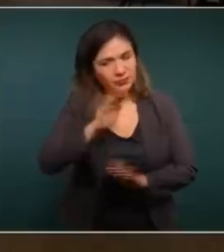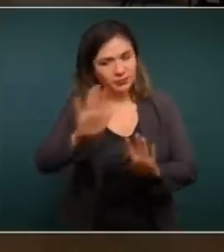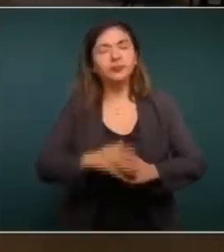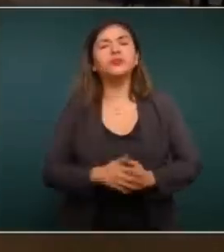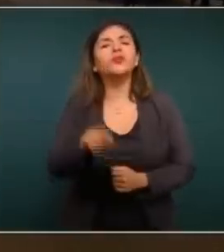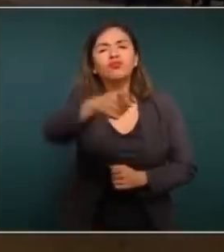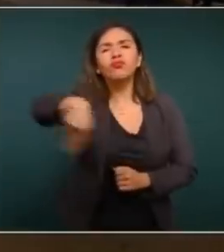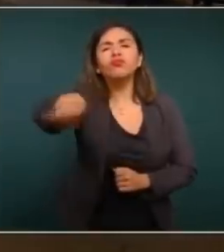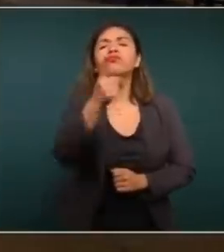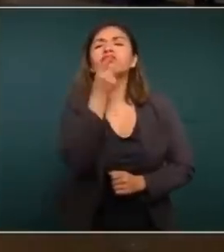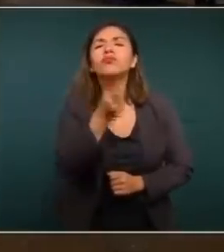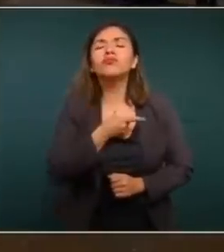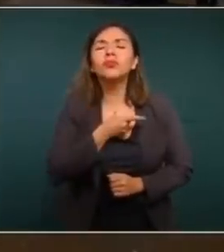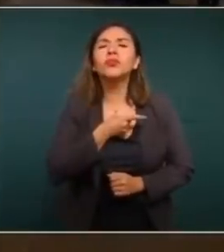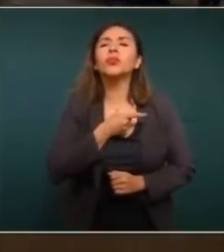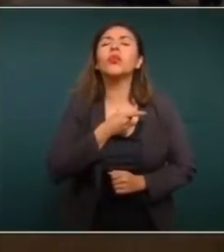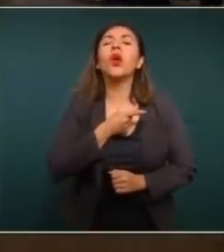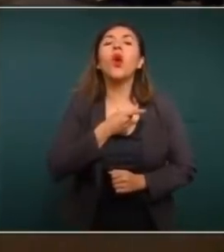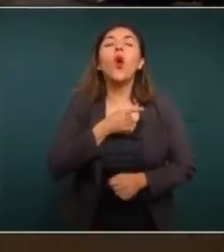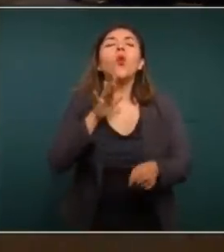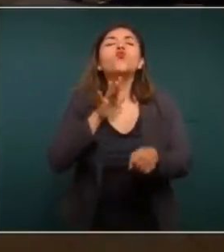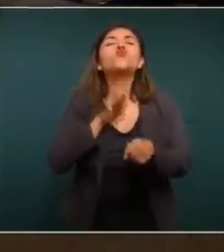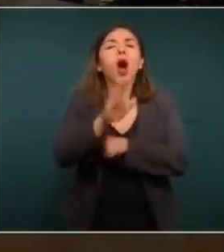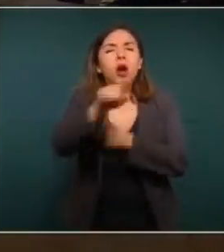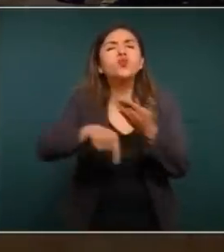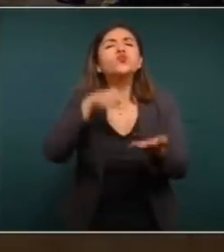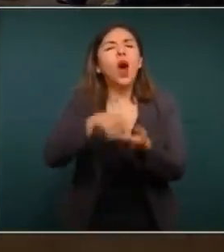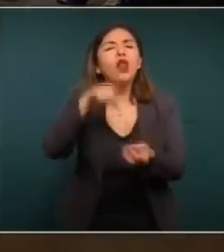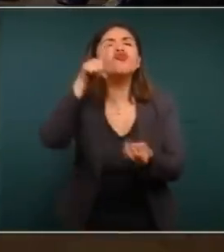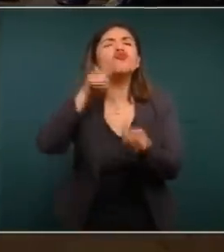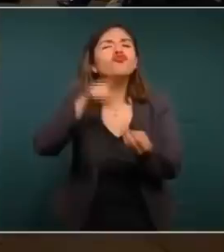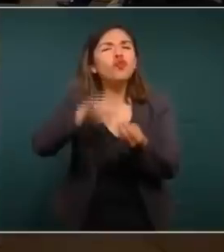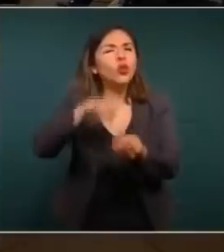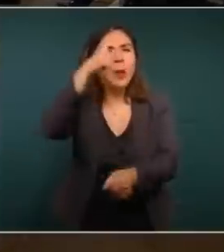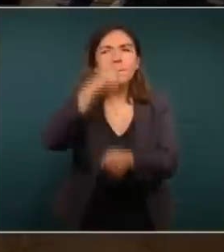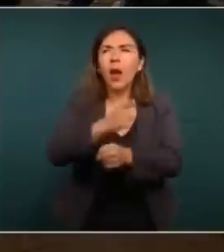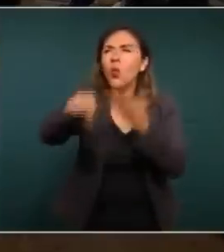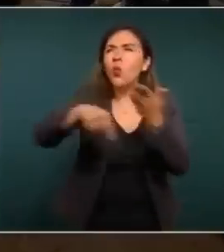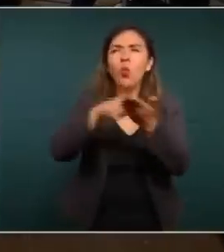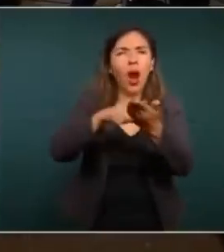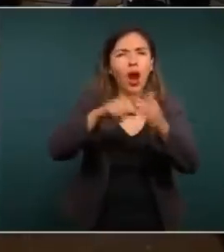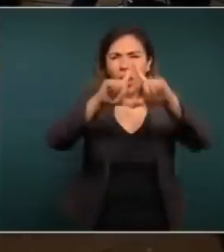a que me digan en dónde, en qué parte del mundo, en qué país del mundo